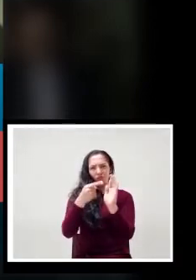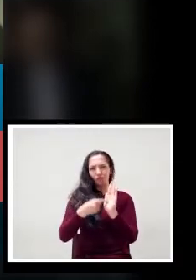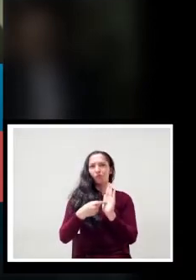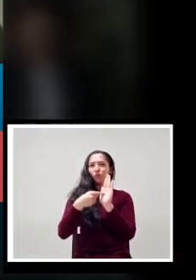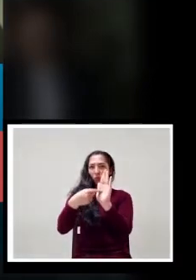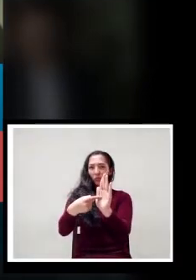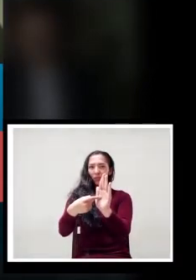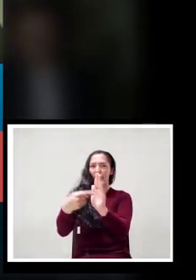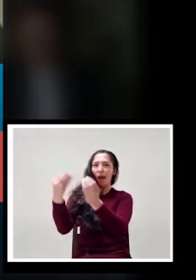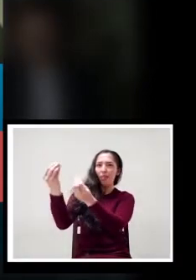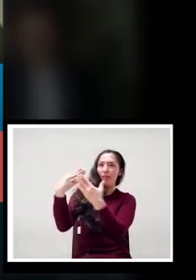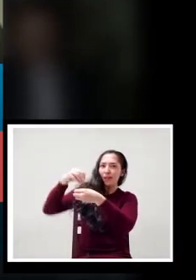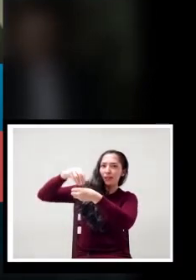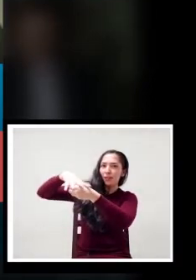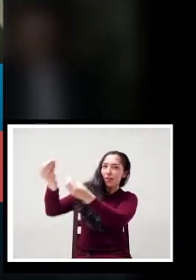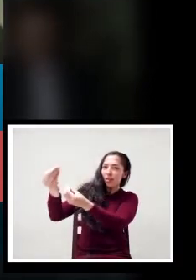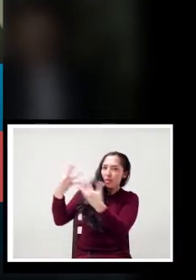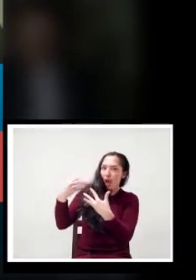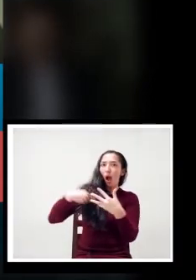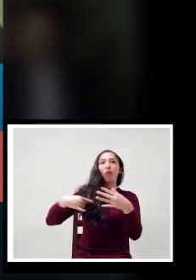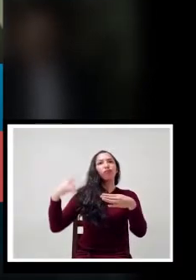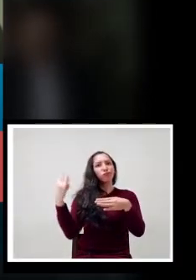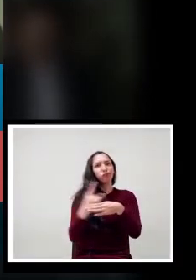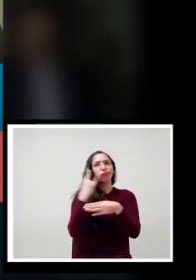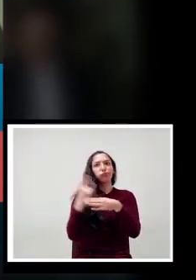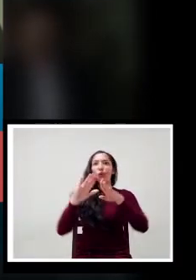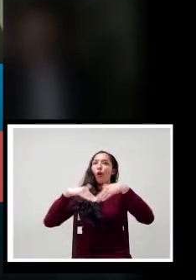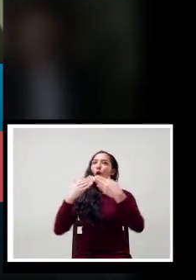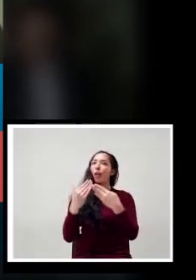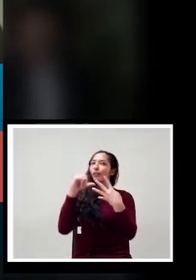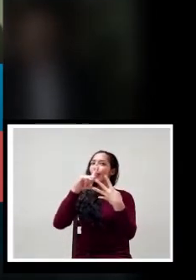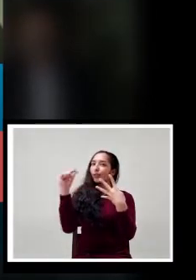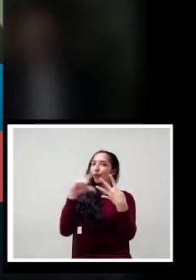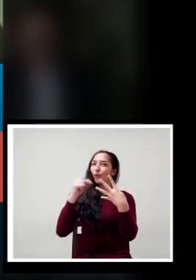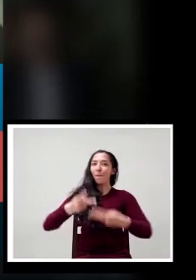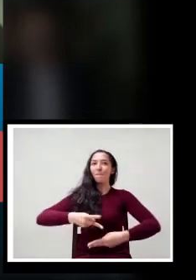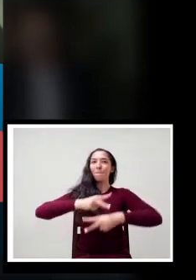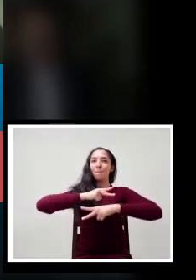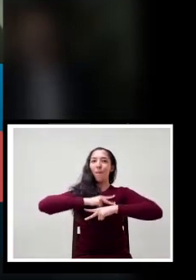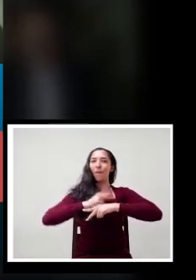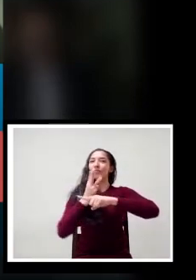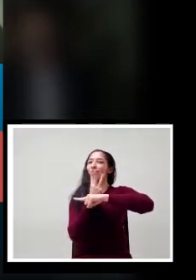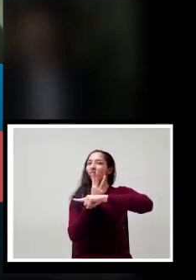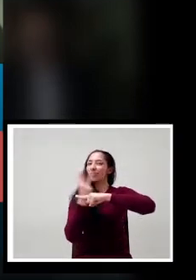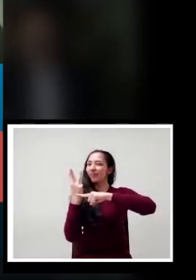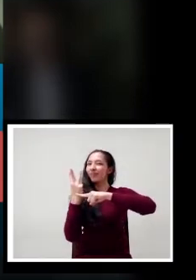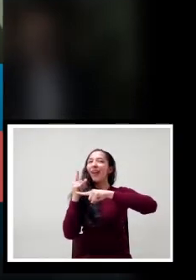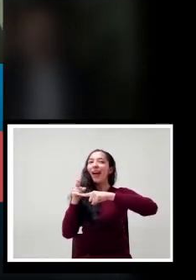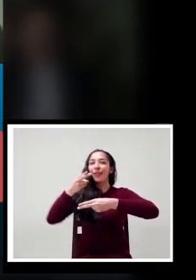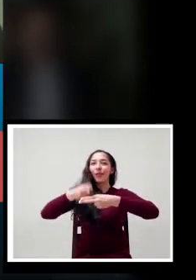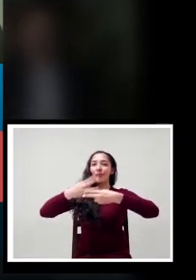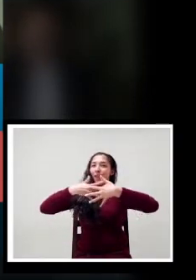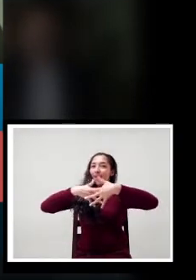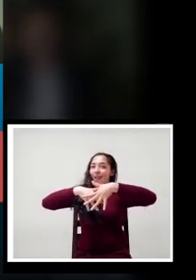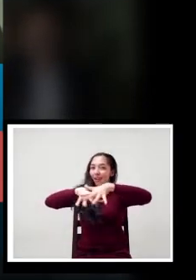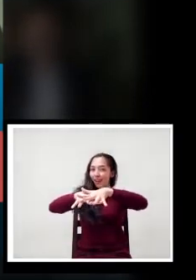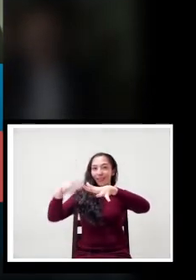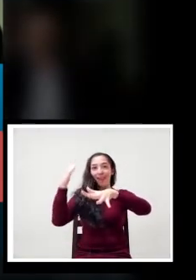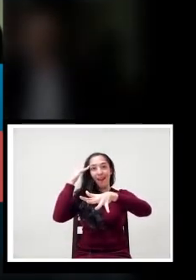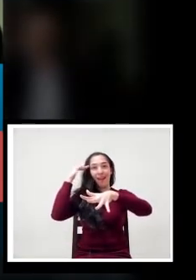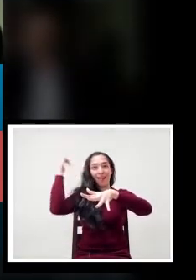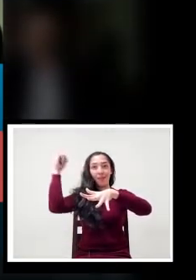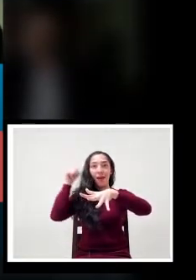distrito y la institución para interactuar con toda la comunidad educativa.